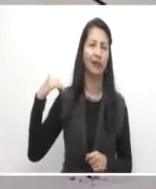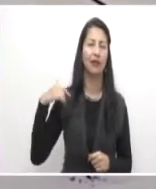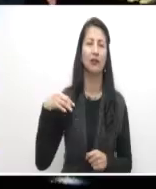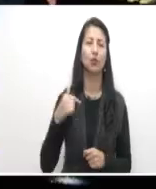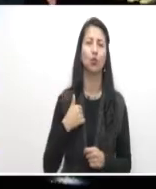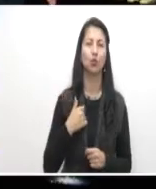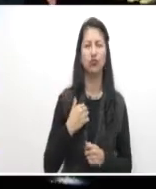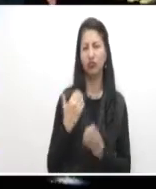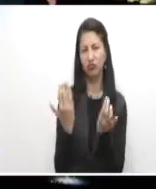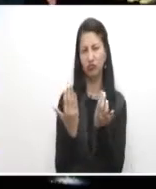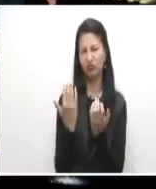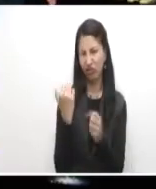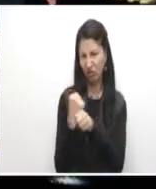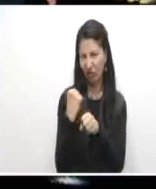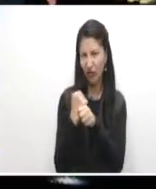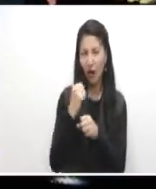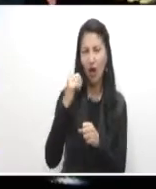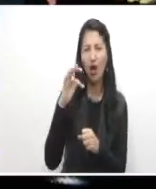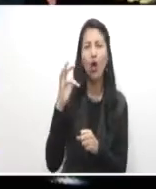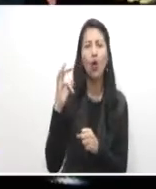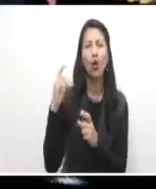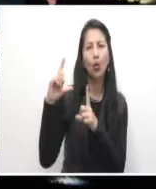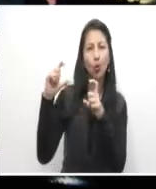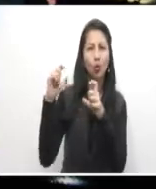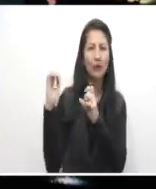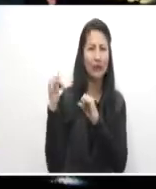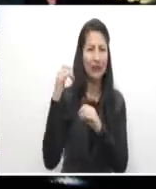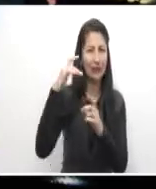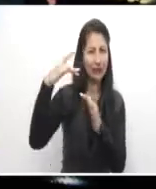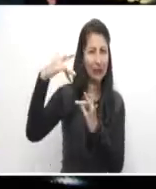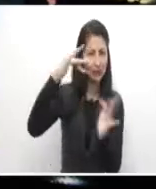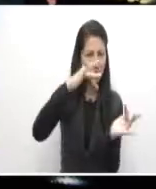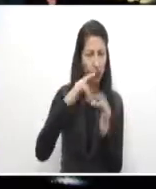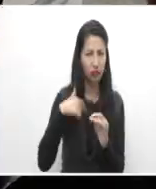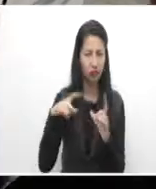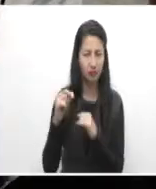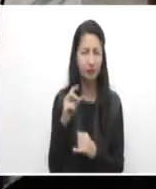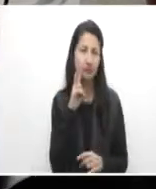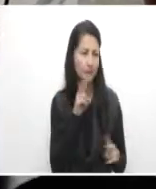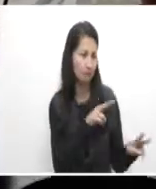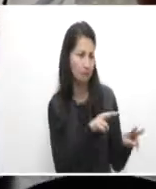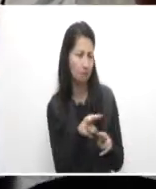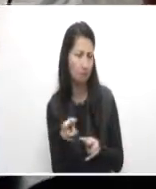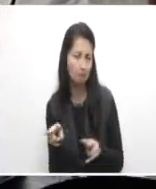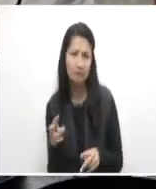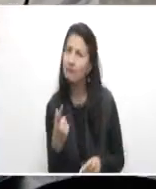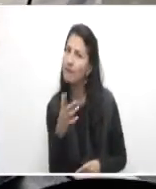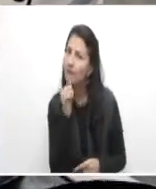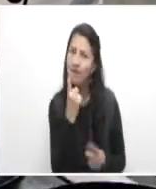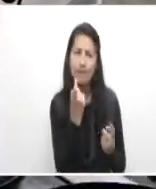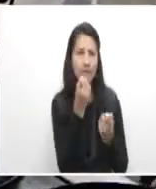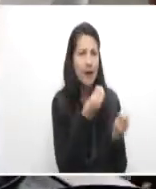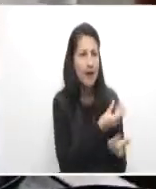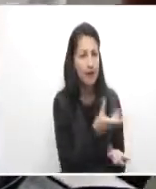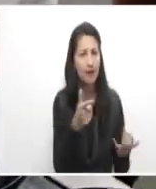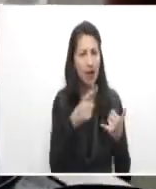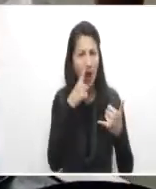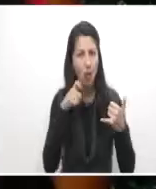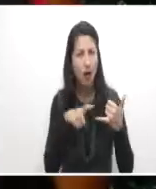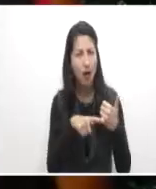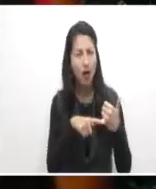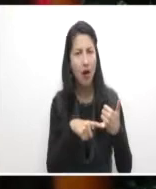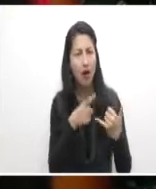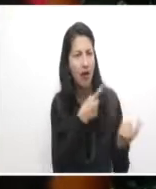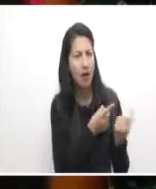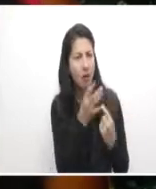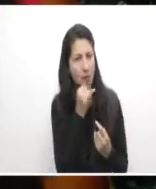área turística, dándome cuenta de la necesidad que había en la ciudad de Leticia de ofrecer un producto regional para